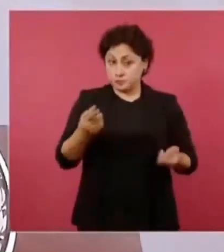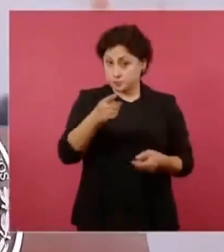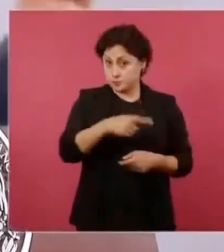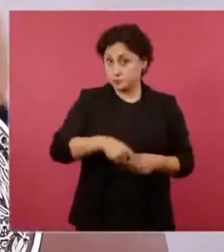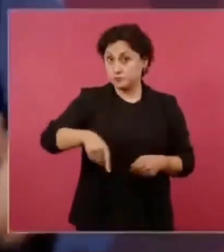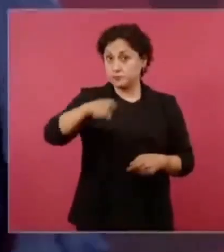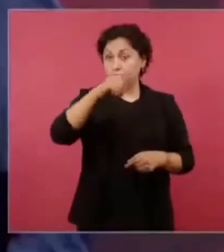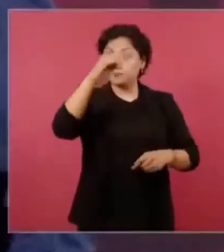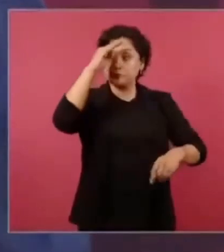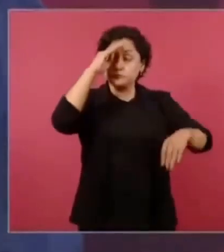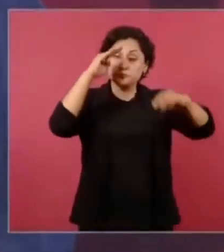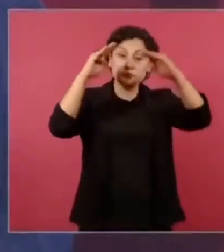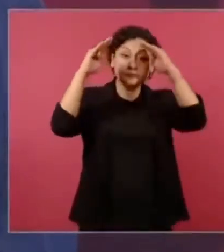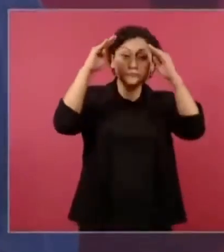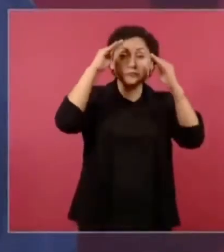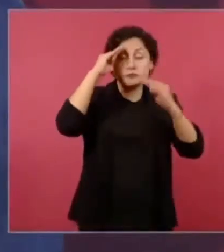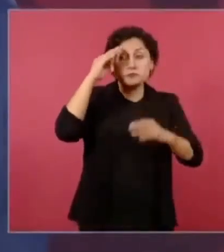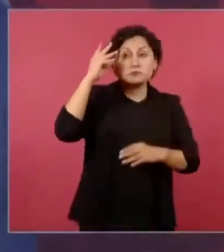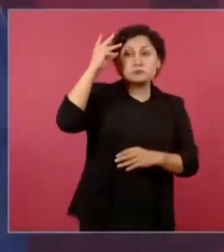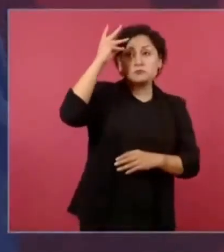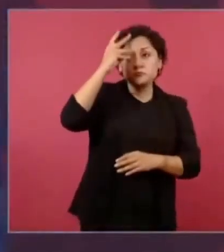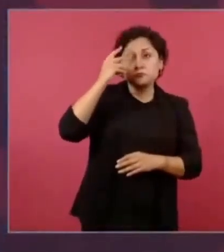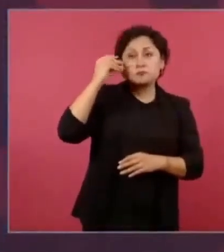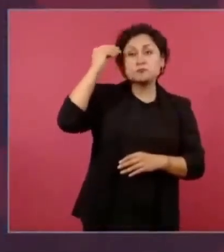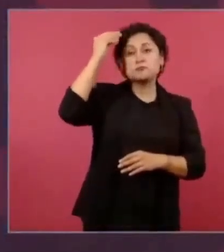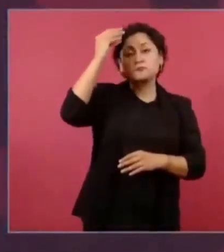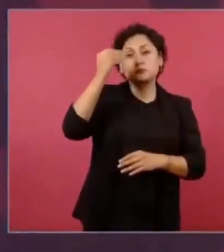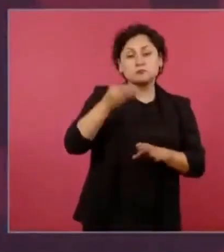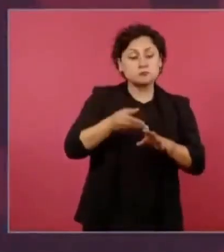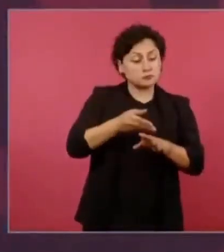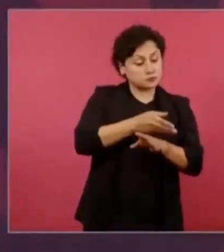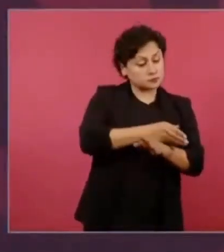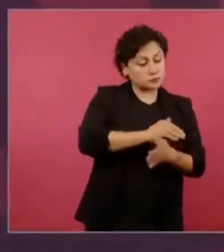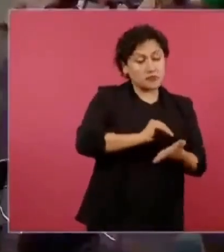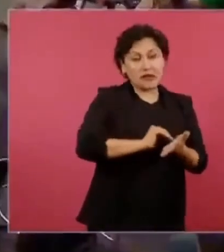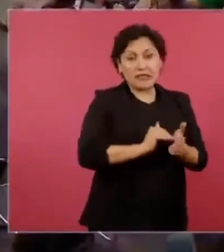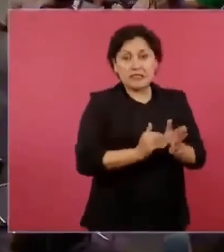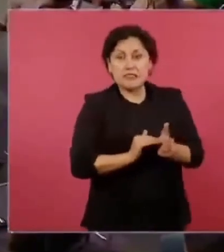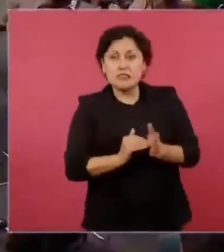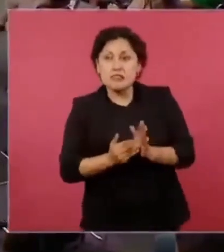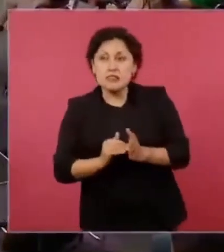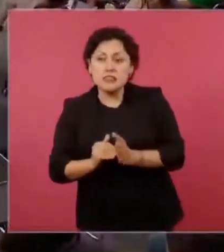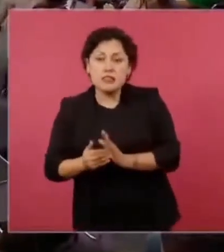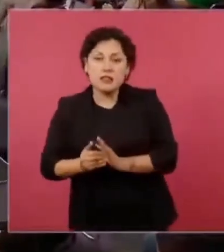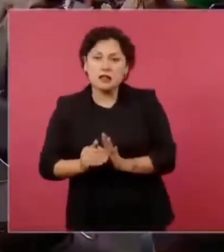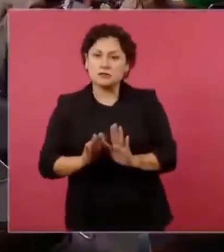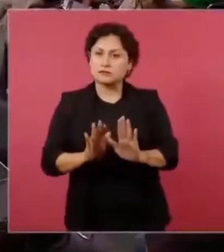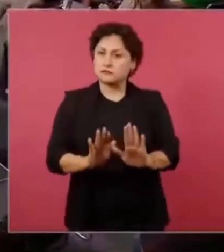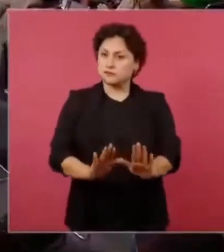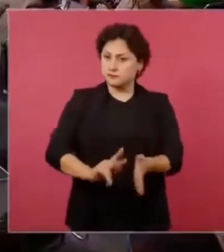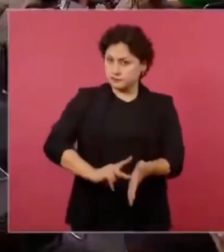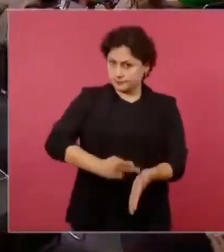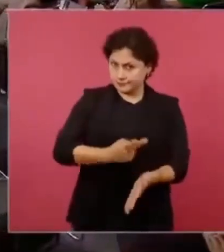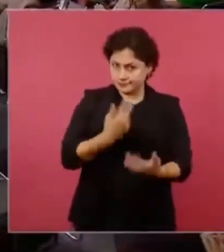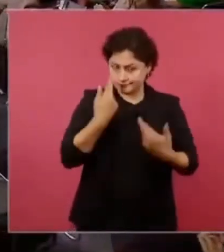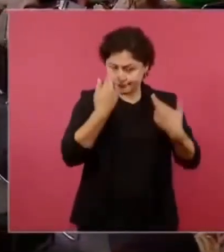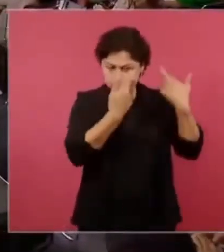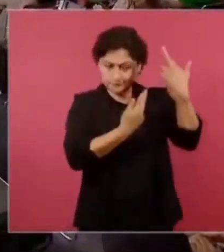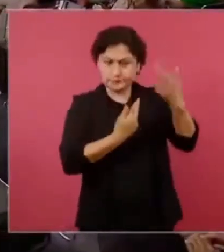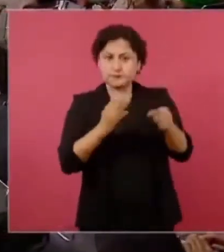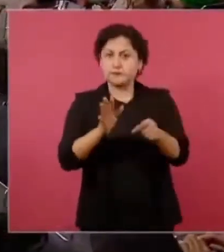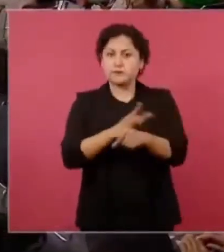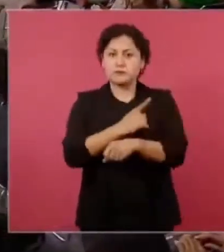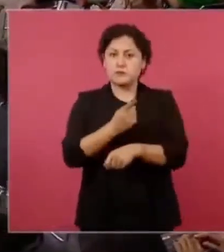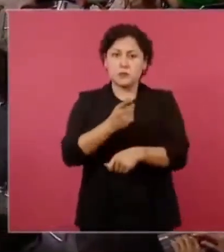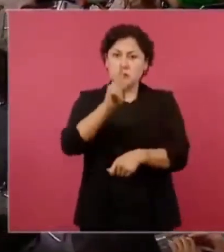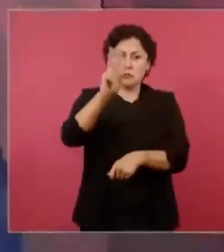todas sus estrategias que han resultado un rotundo fracaso